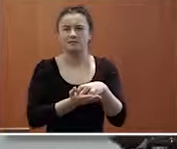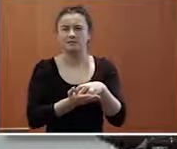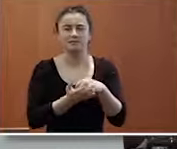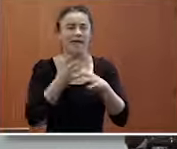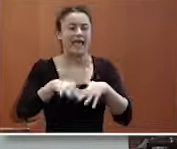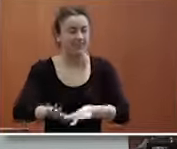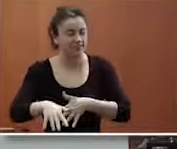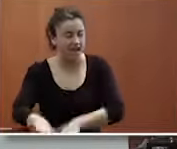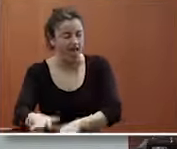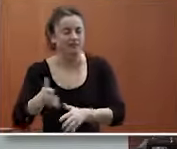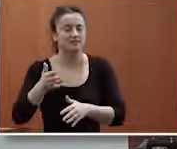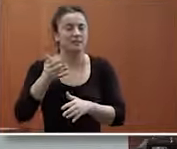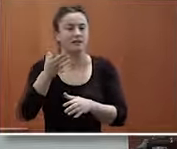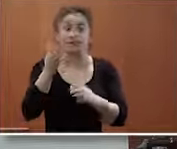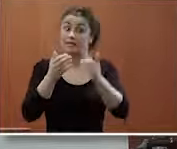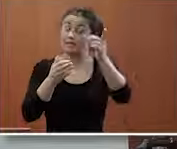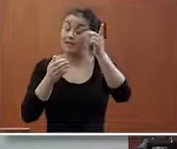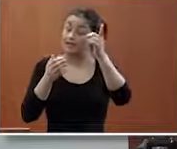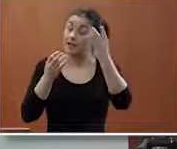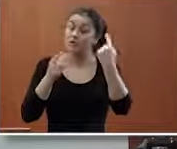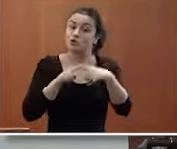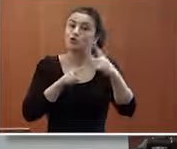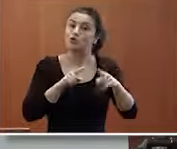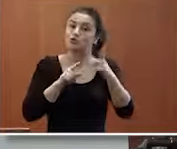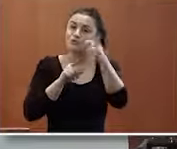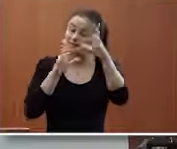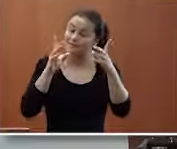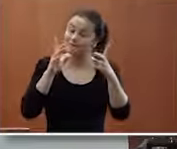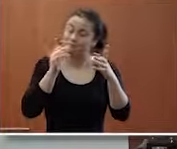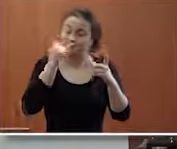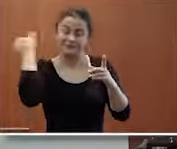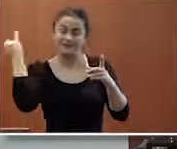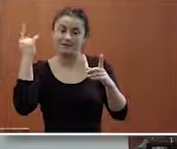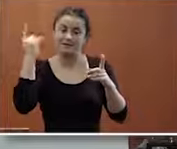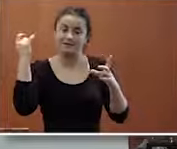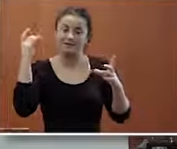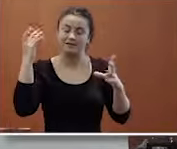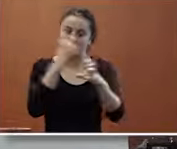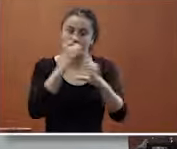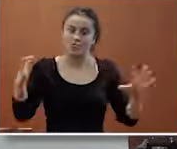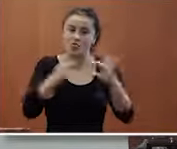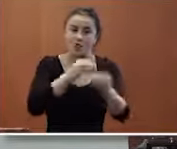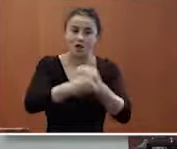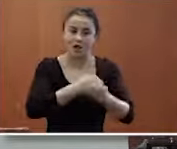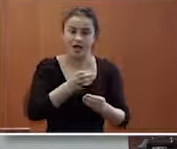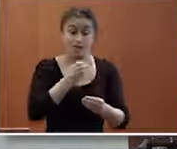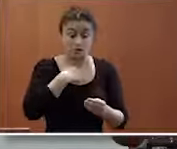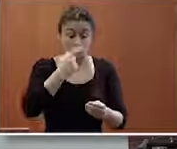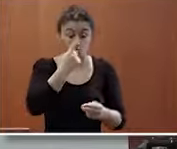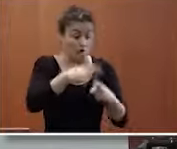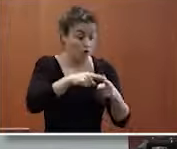como Inditex que tiene que cuidar muchísimos aspectos generalmente no se da esa disociación el que es bueno en algo